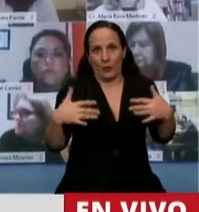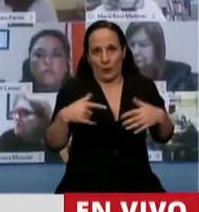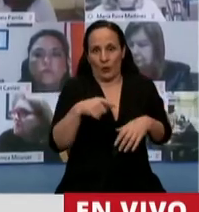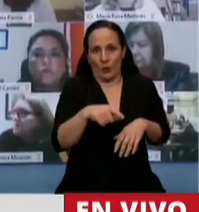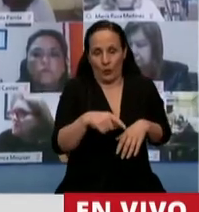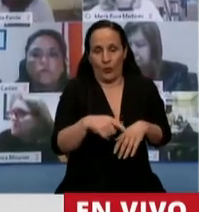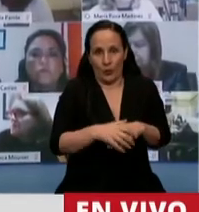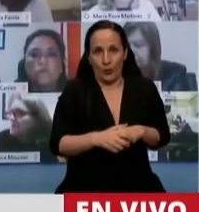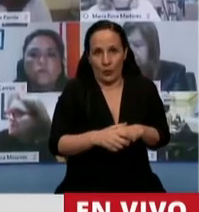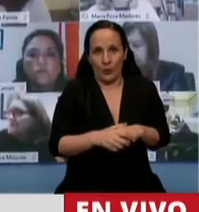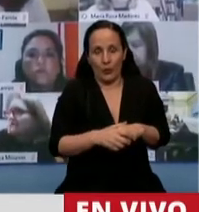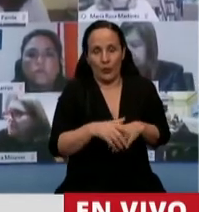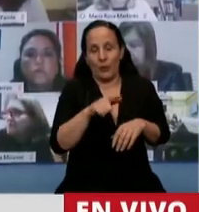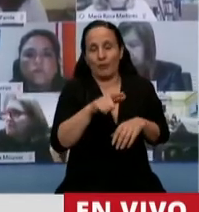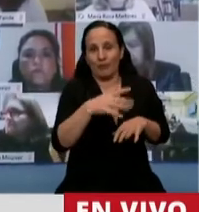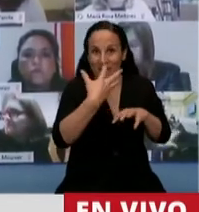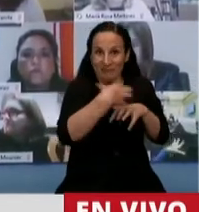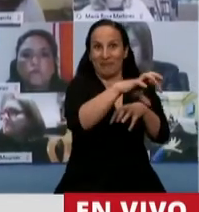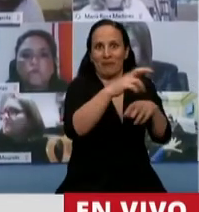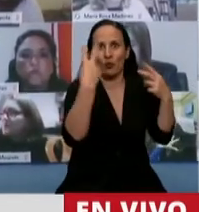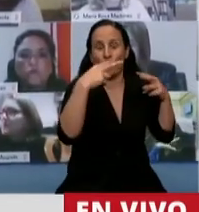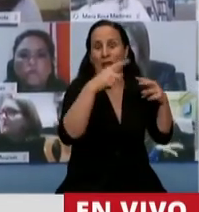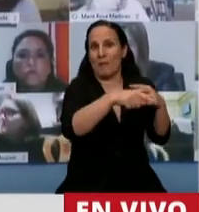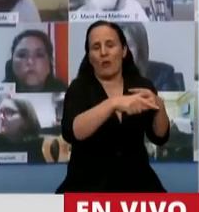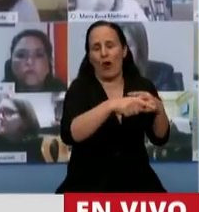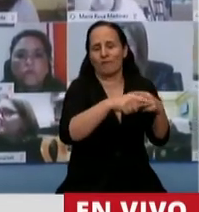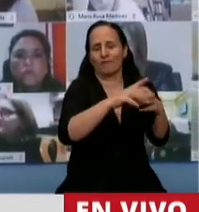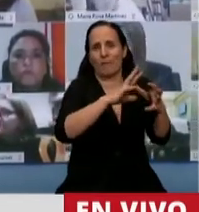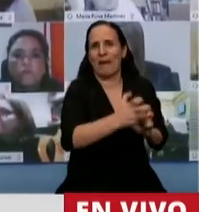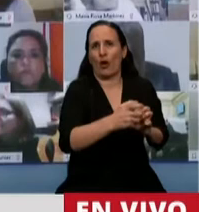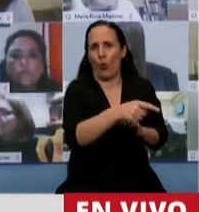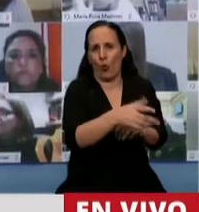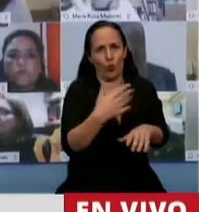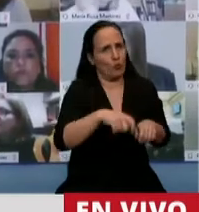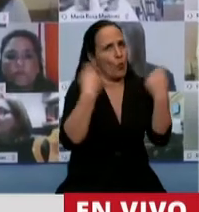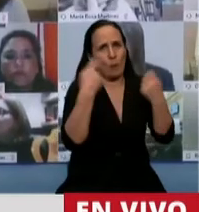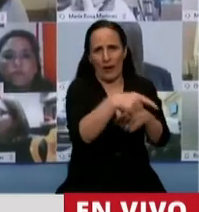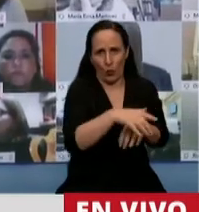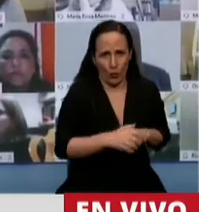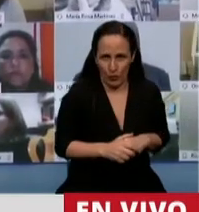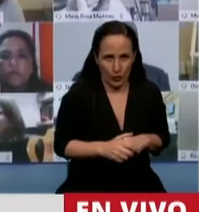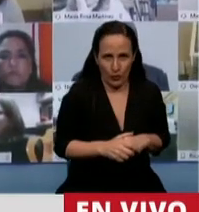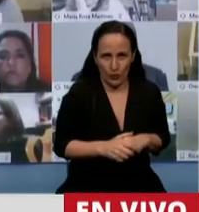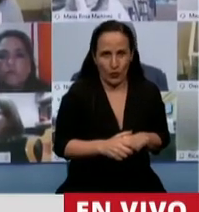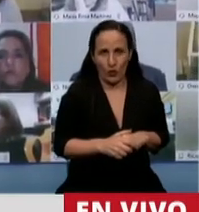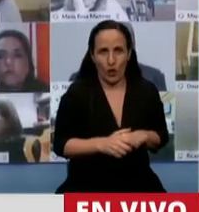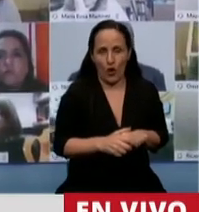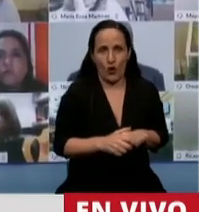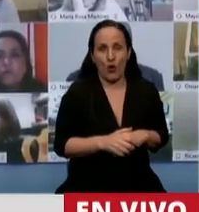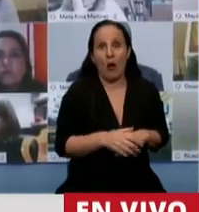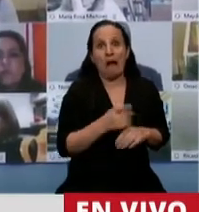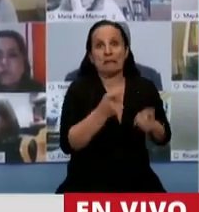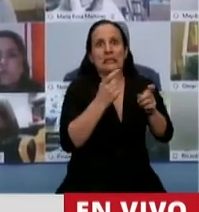estará todo este sector perjudicado con esta perspectiva, además de tener un largo tiempo para poder